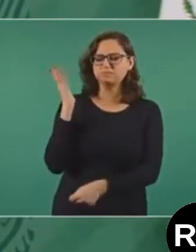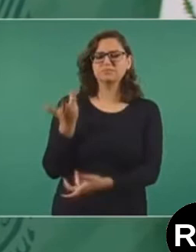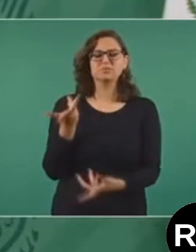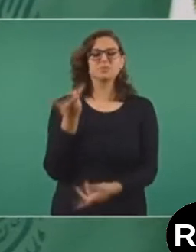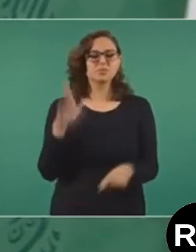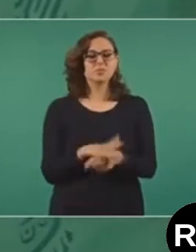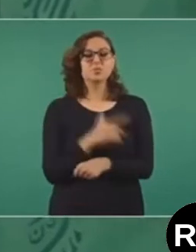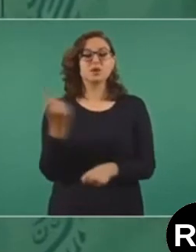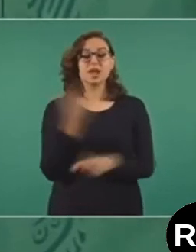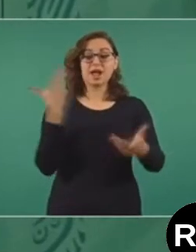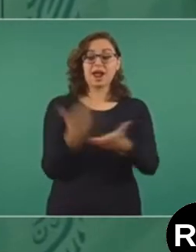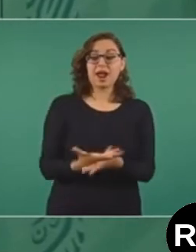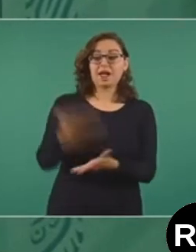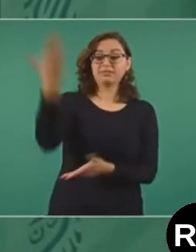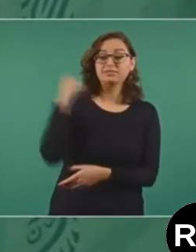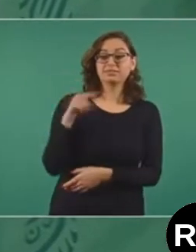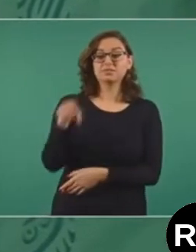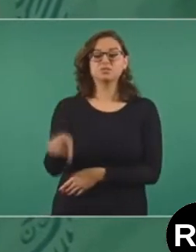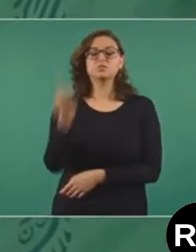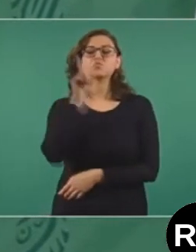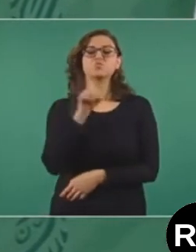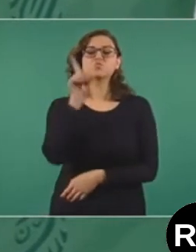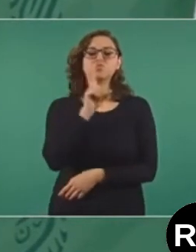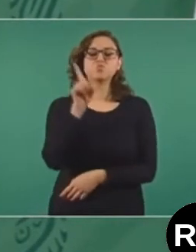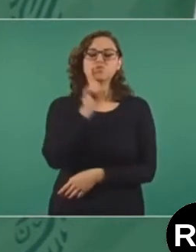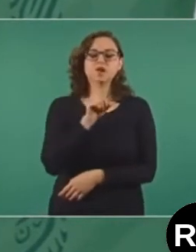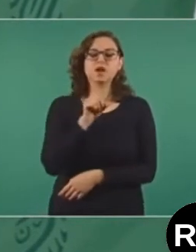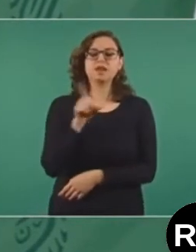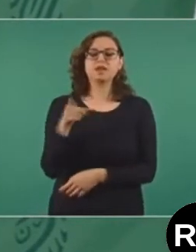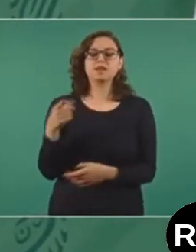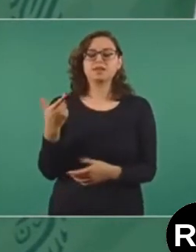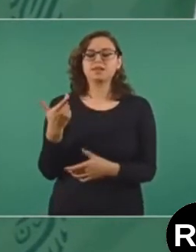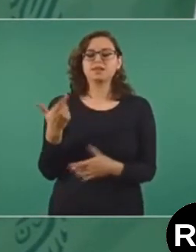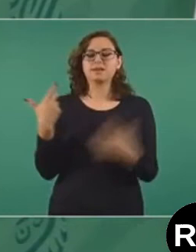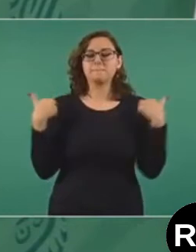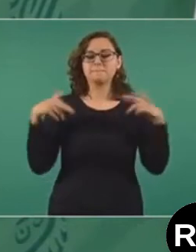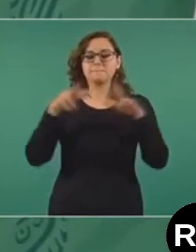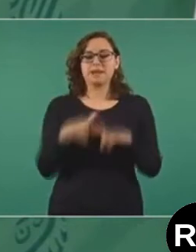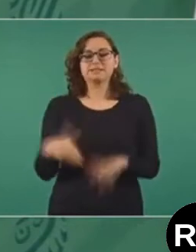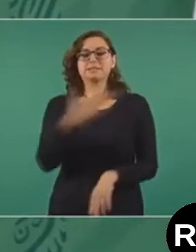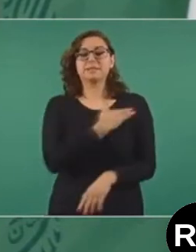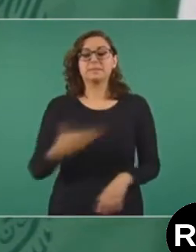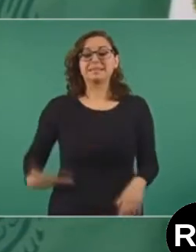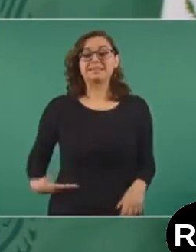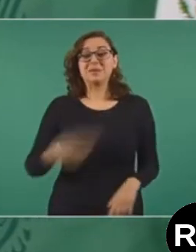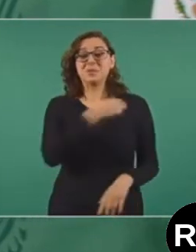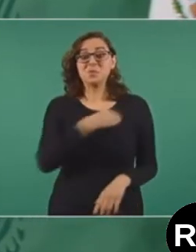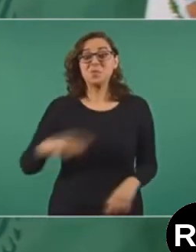maestra estuvo de presidenta municipal, pedía igual